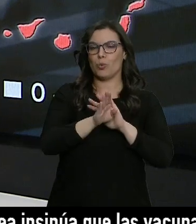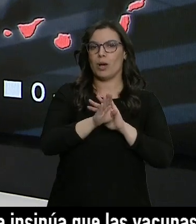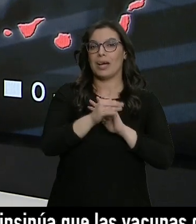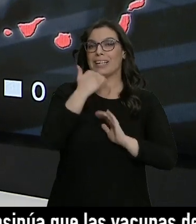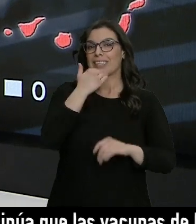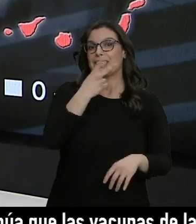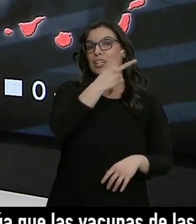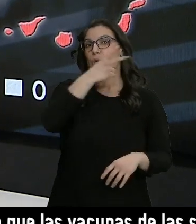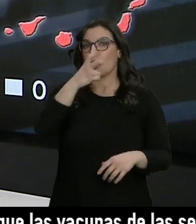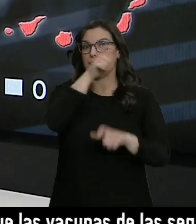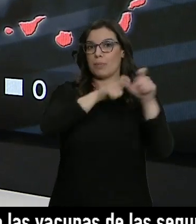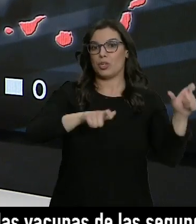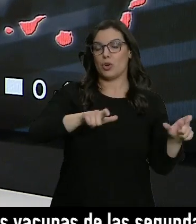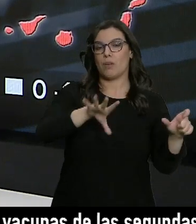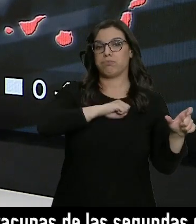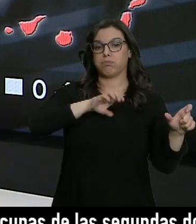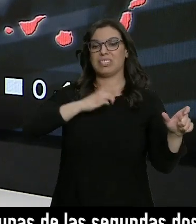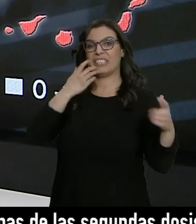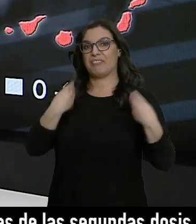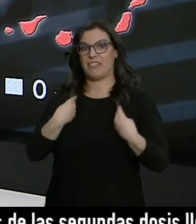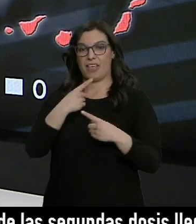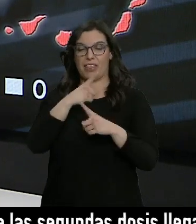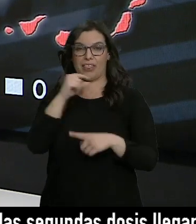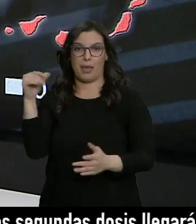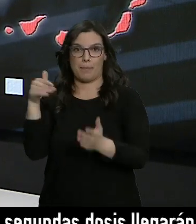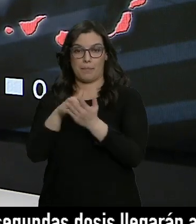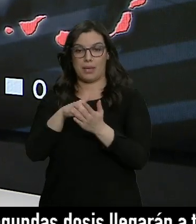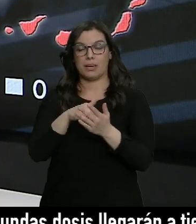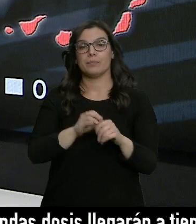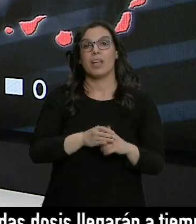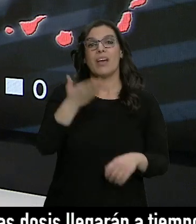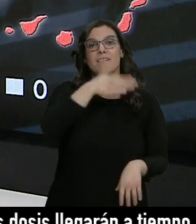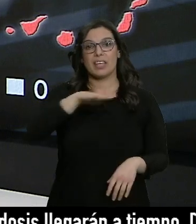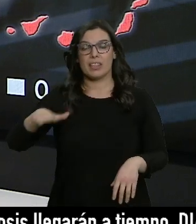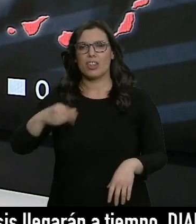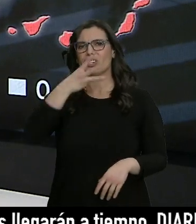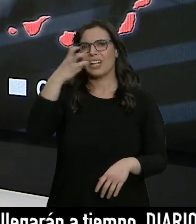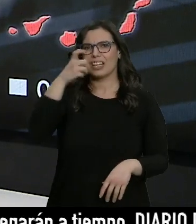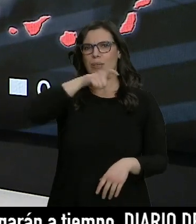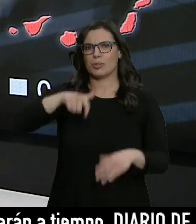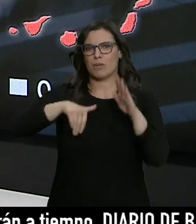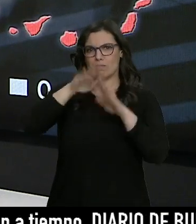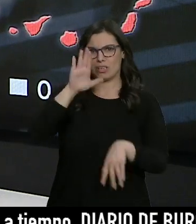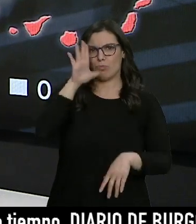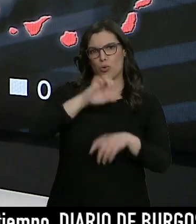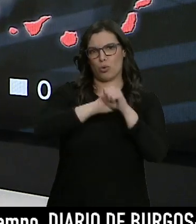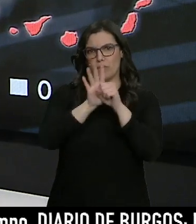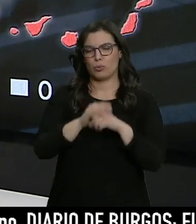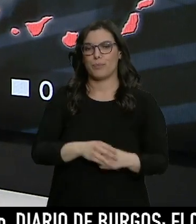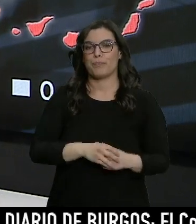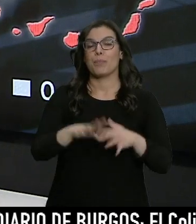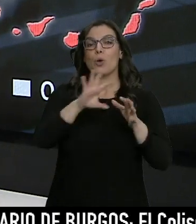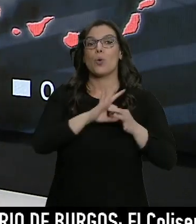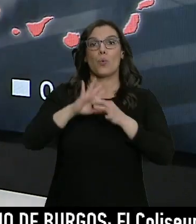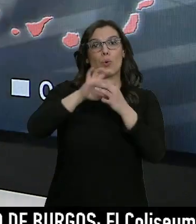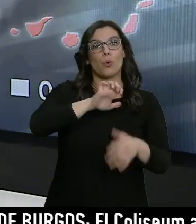casos por cada 100.000 habitantes. Han fallecido de nuevo más de 300 personas por el virus. Y la Unión Europea